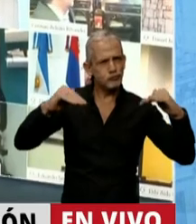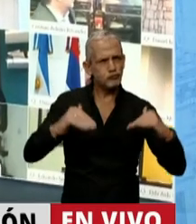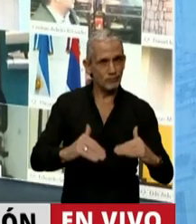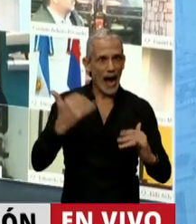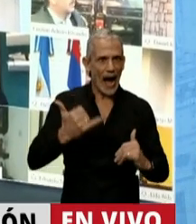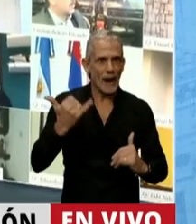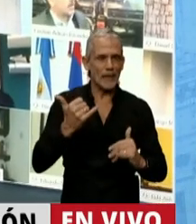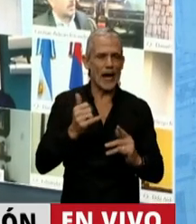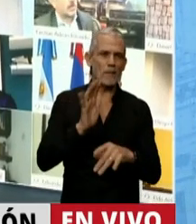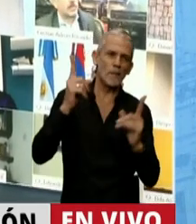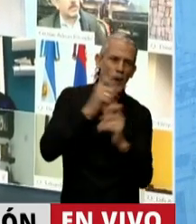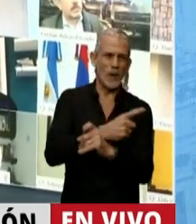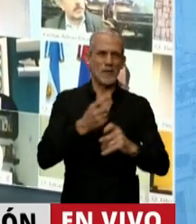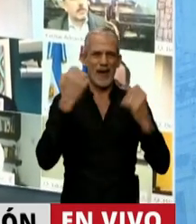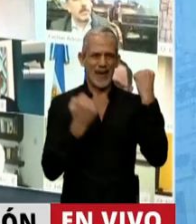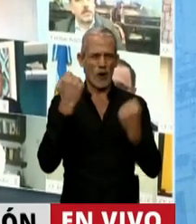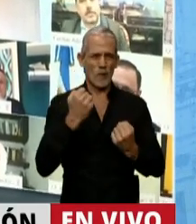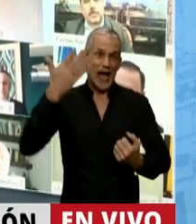efectos pandémicos en su economía.